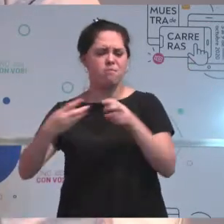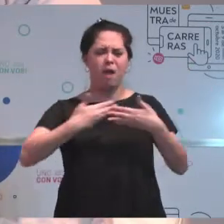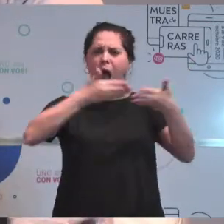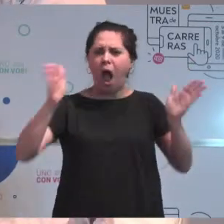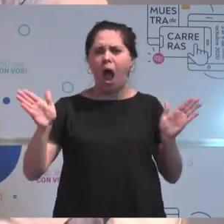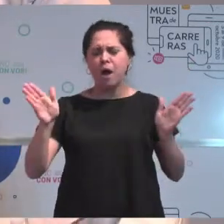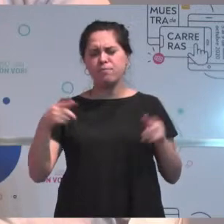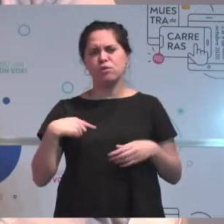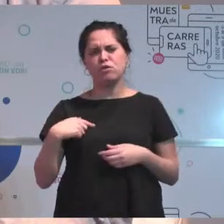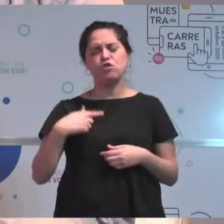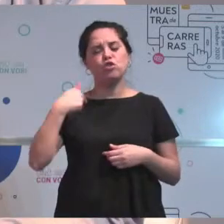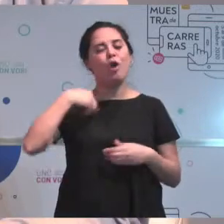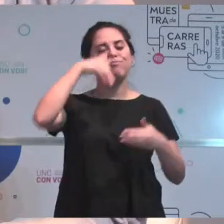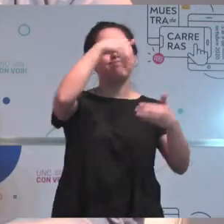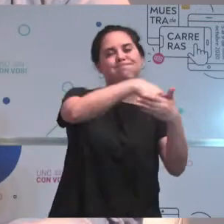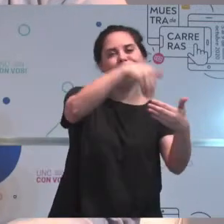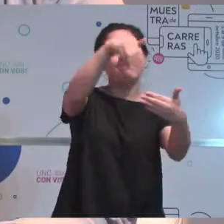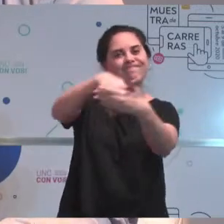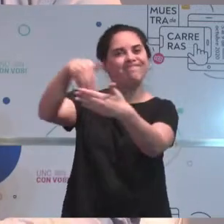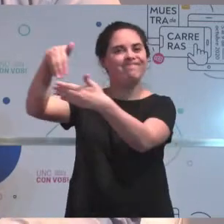ahondando. Bien,